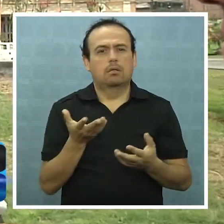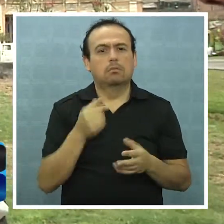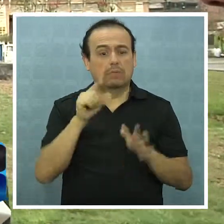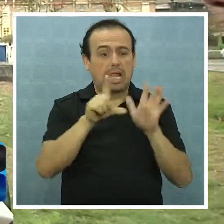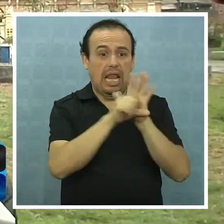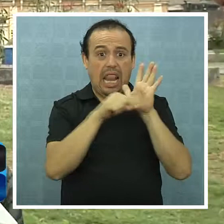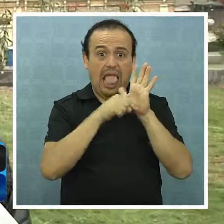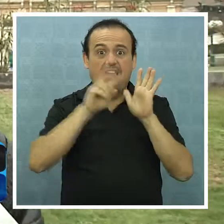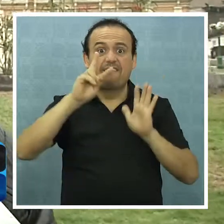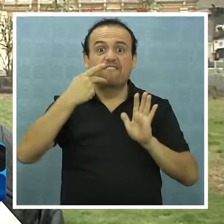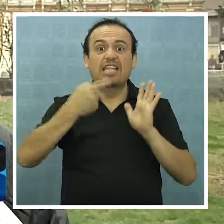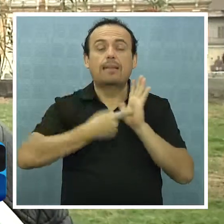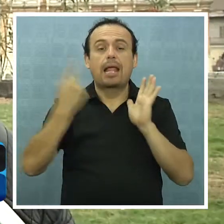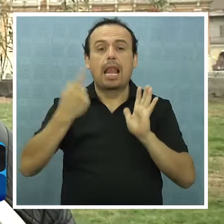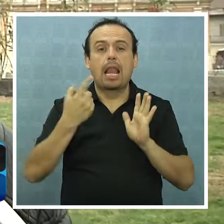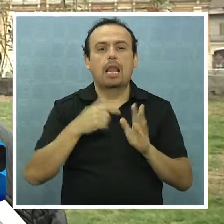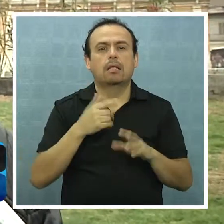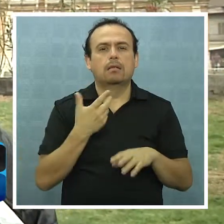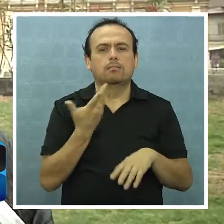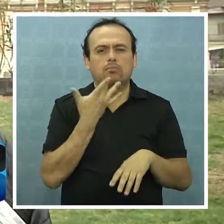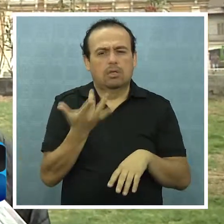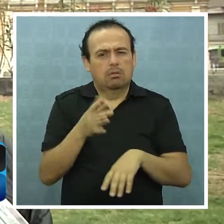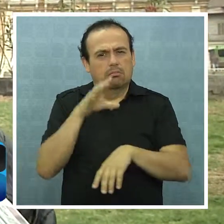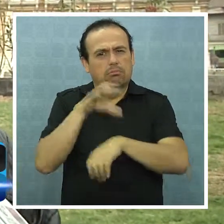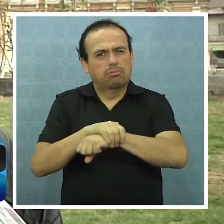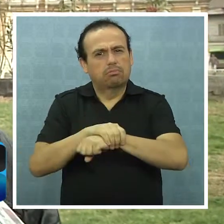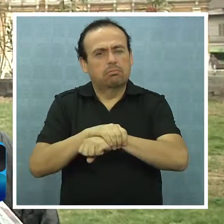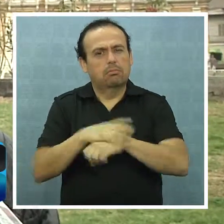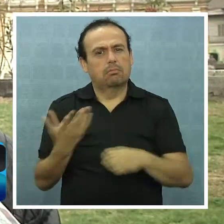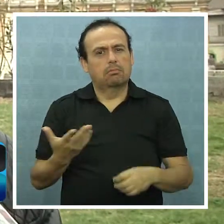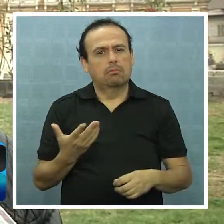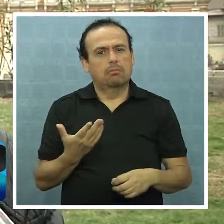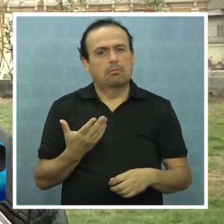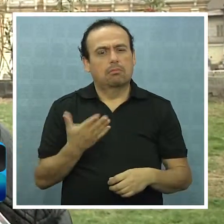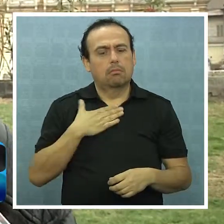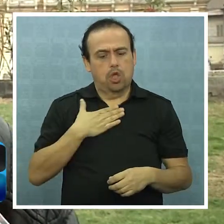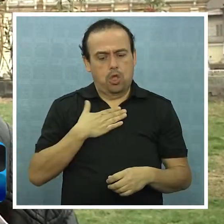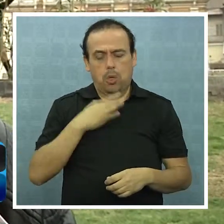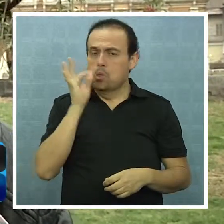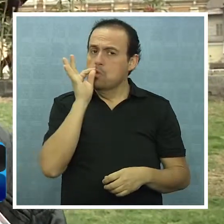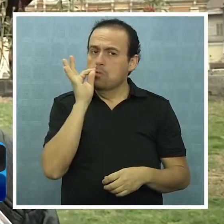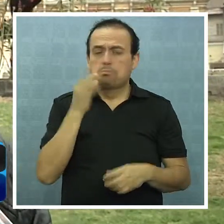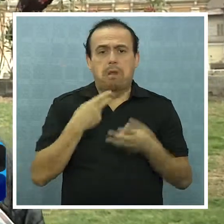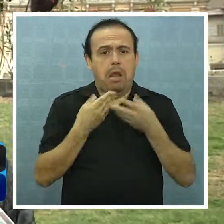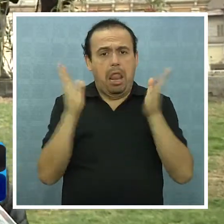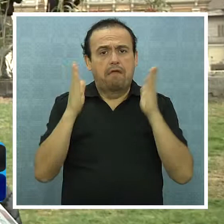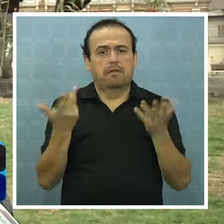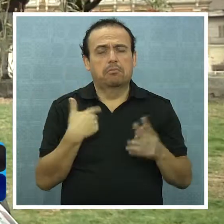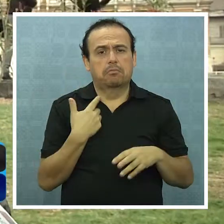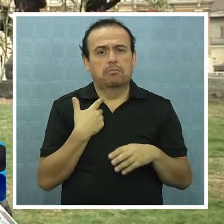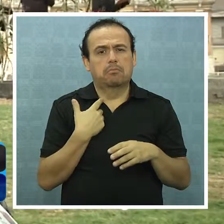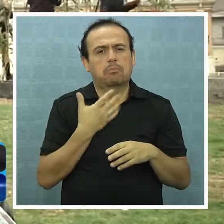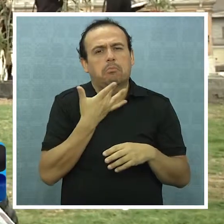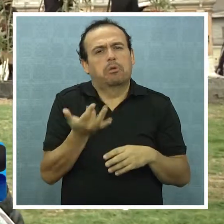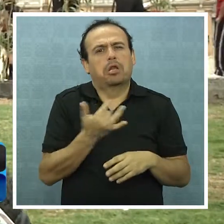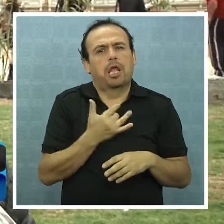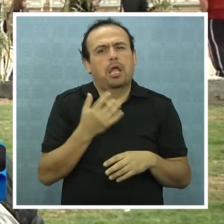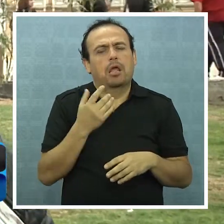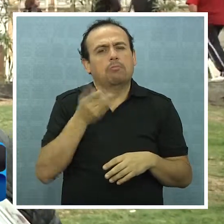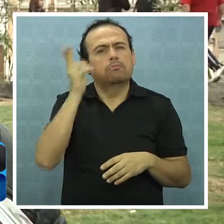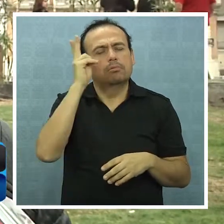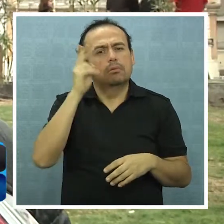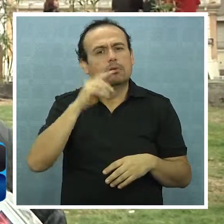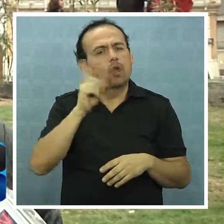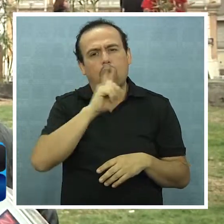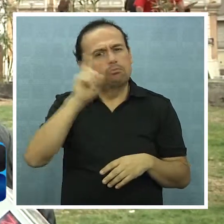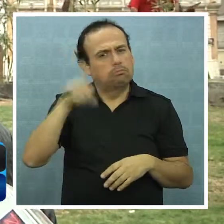que esta ley permite. Que se tome gente detenida, que la previsión preventiva sea parte del proceso cuando no se